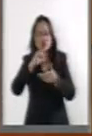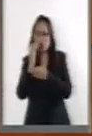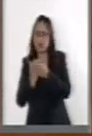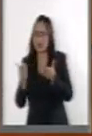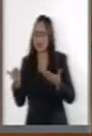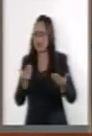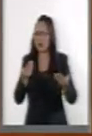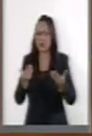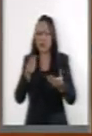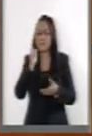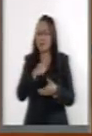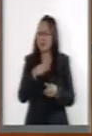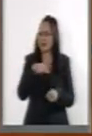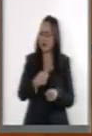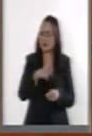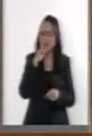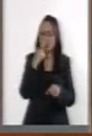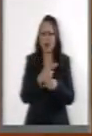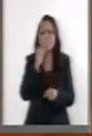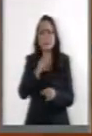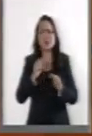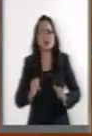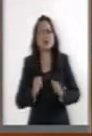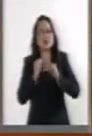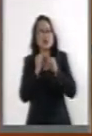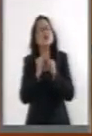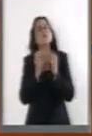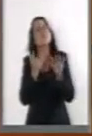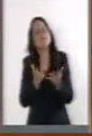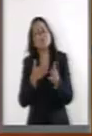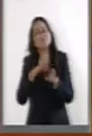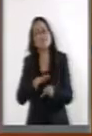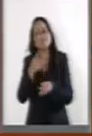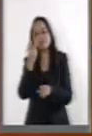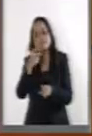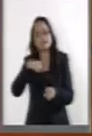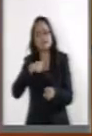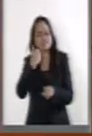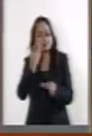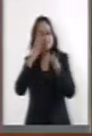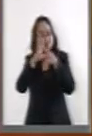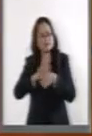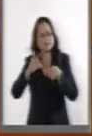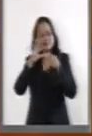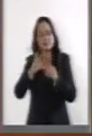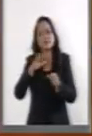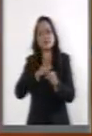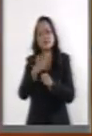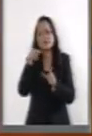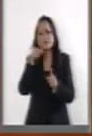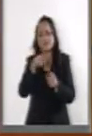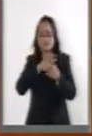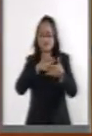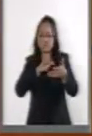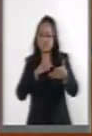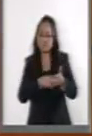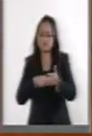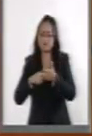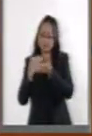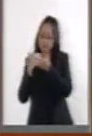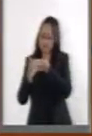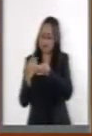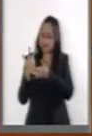colectivos. Y al respecto, yo podría señalar que el texto octavo